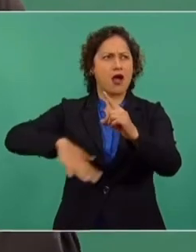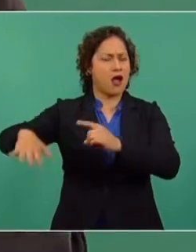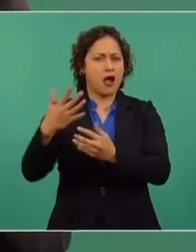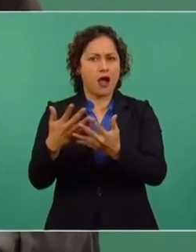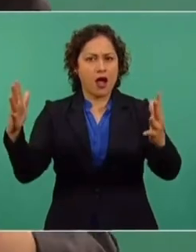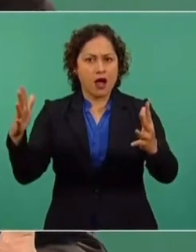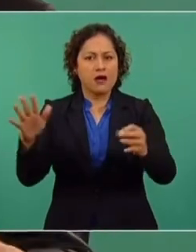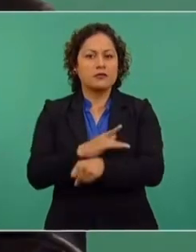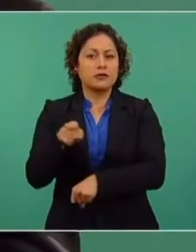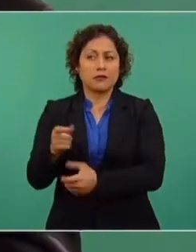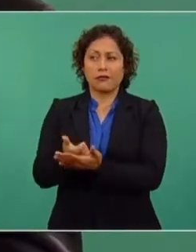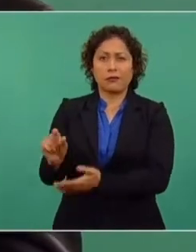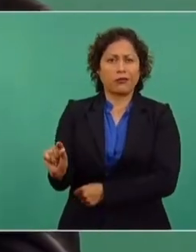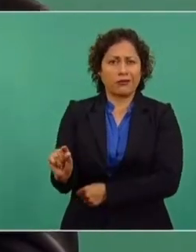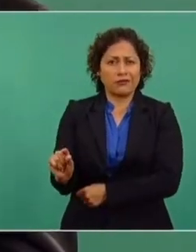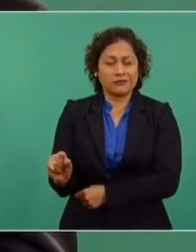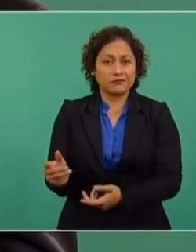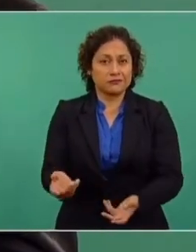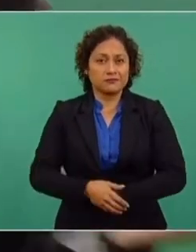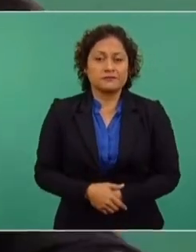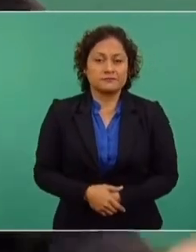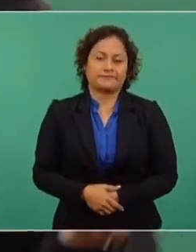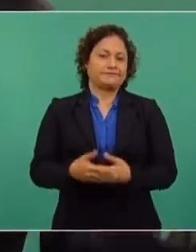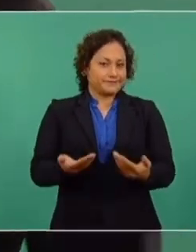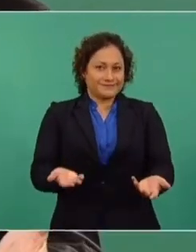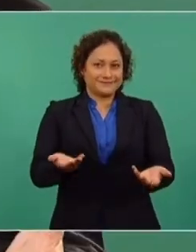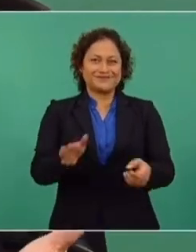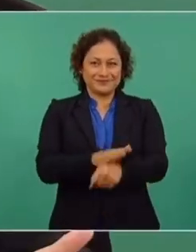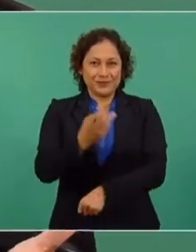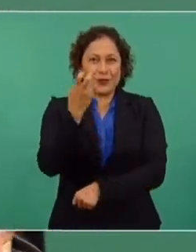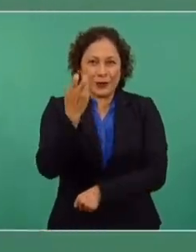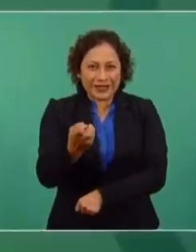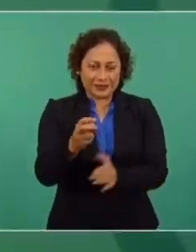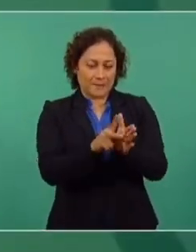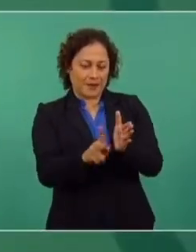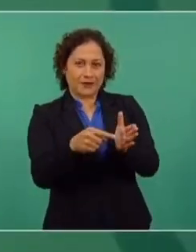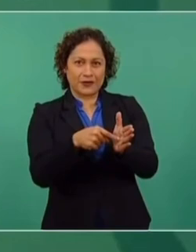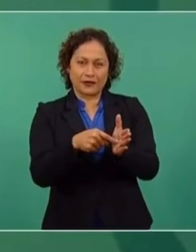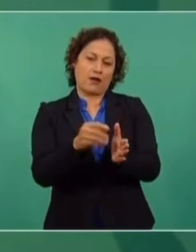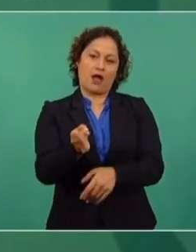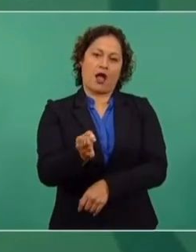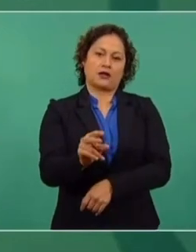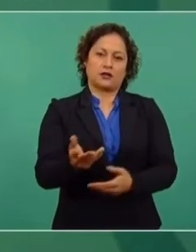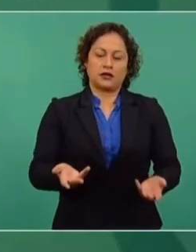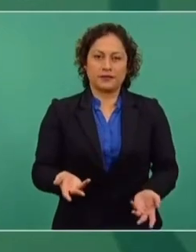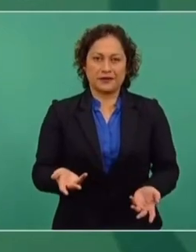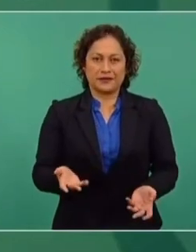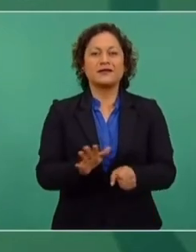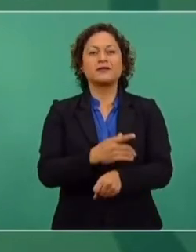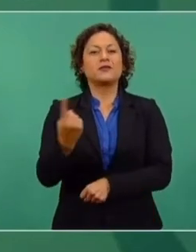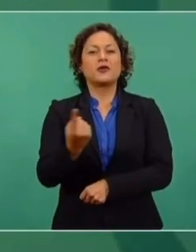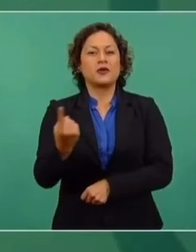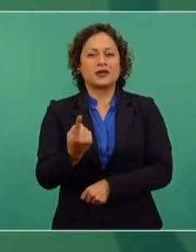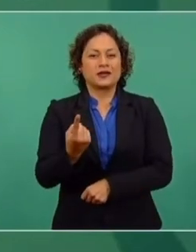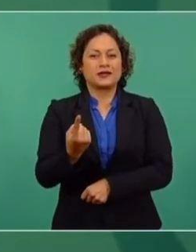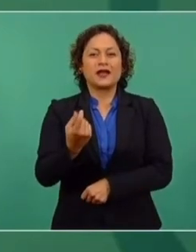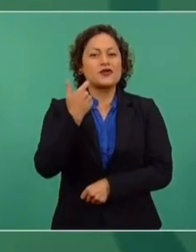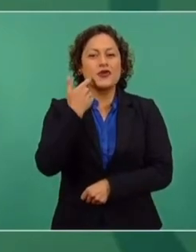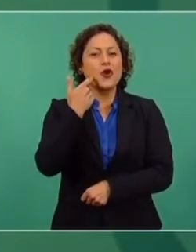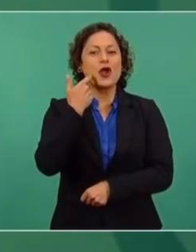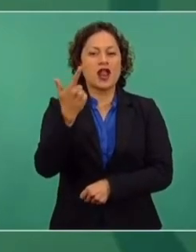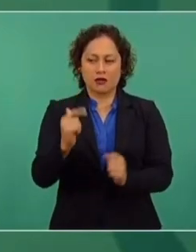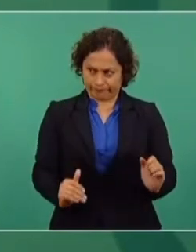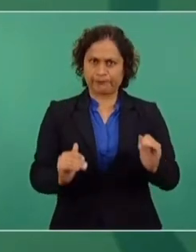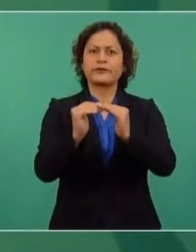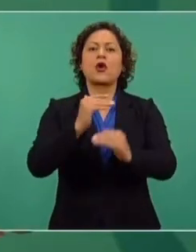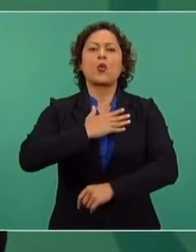Porque pagan menos. Entonces, por eso se oponen a que haya equidad y que